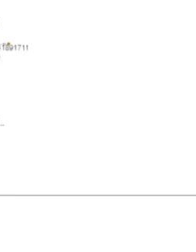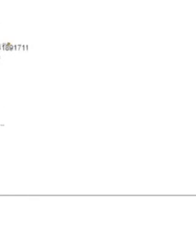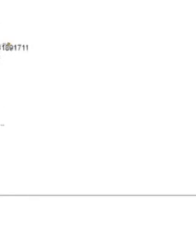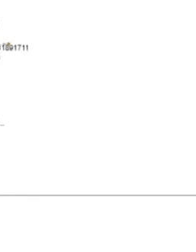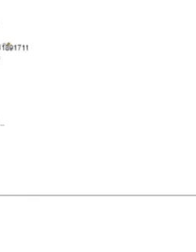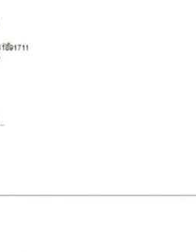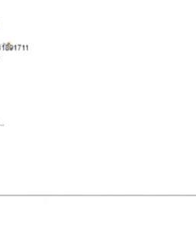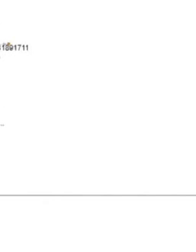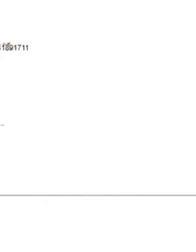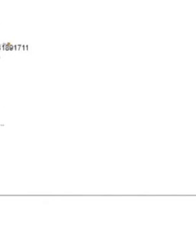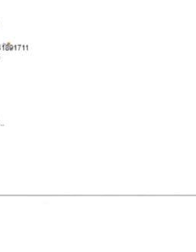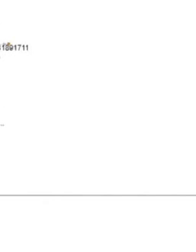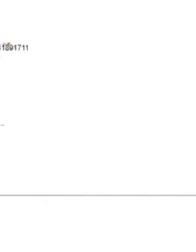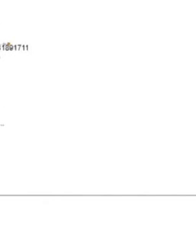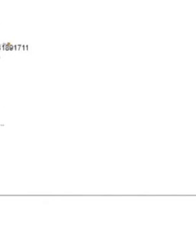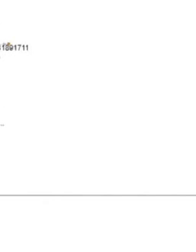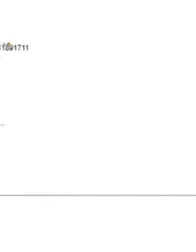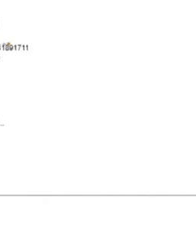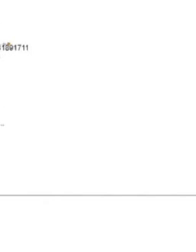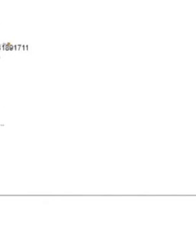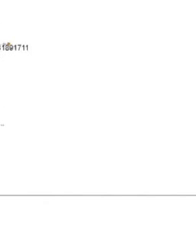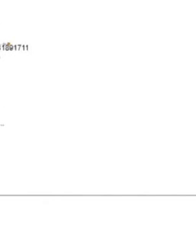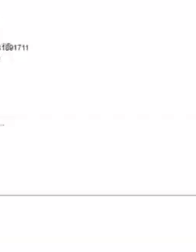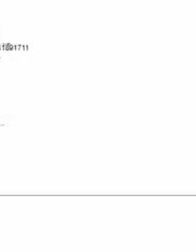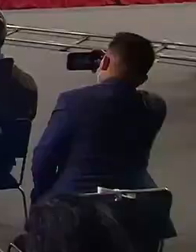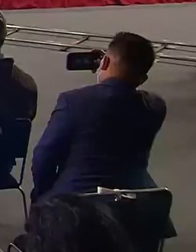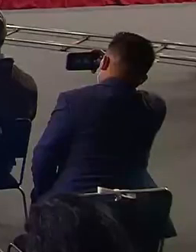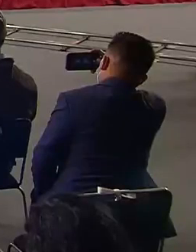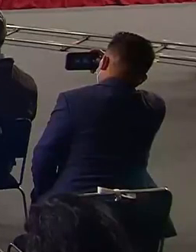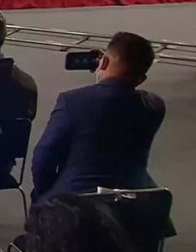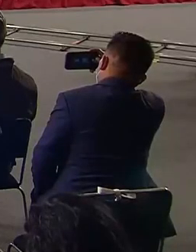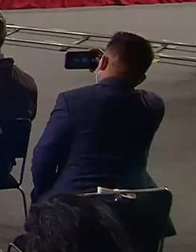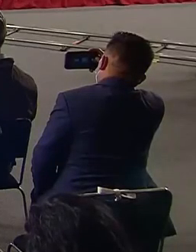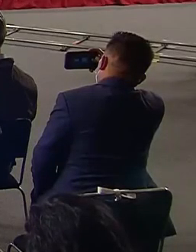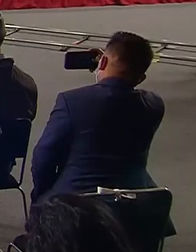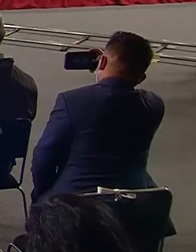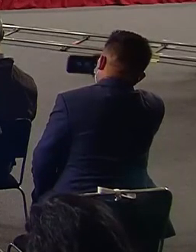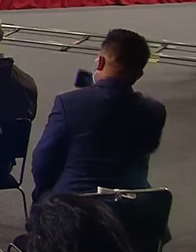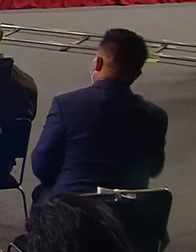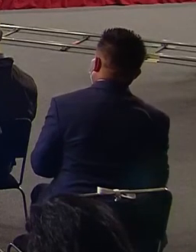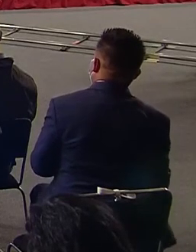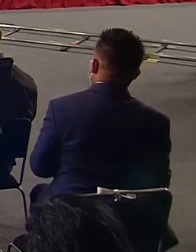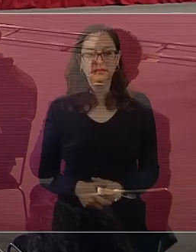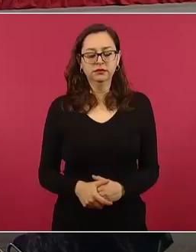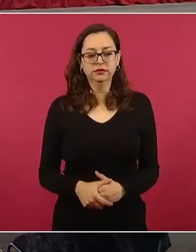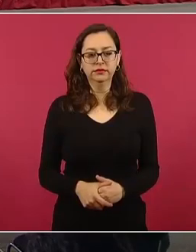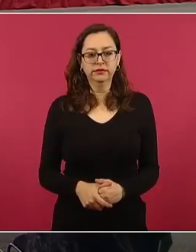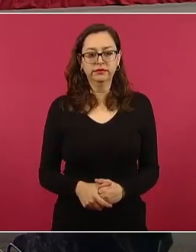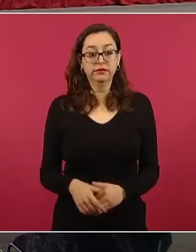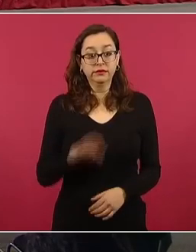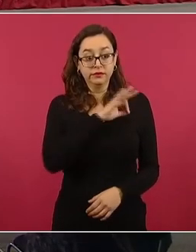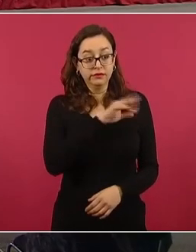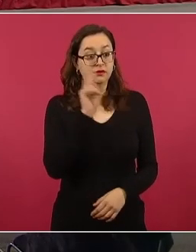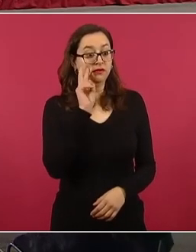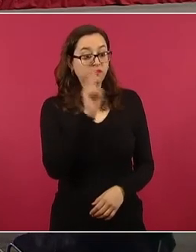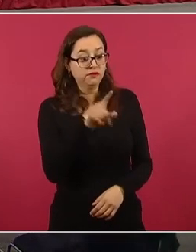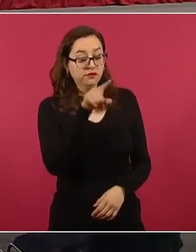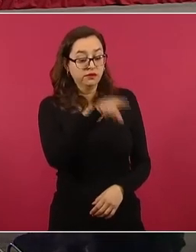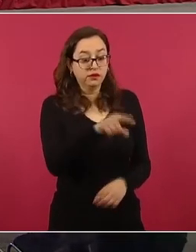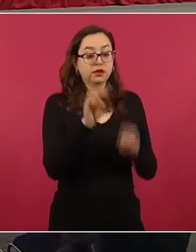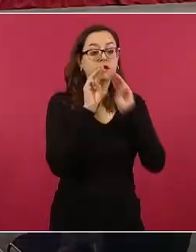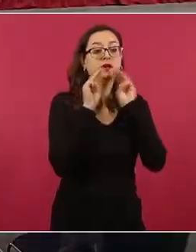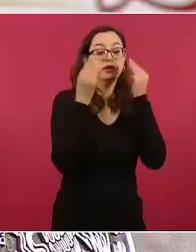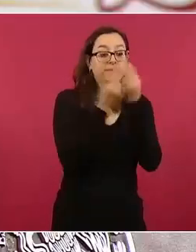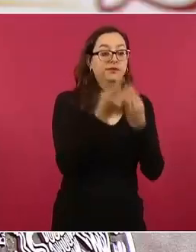la red de complicidades y de operación del grupo delictivo con distintas autoridades para la operación de